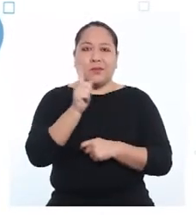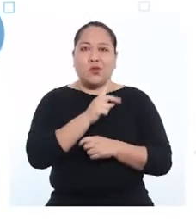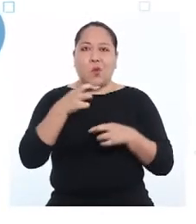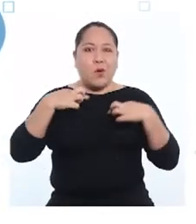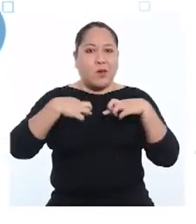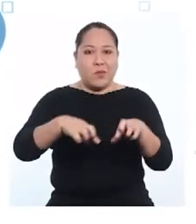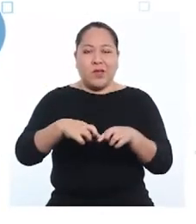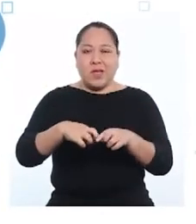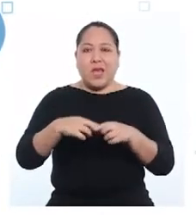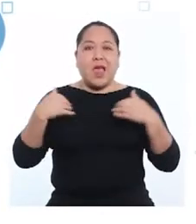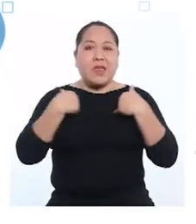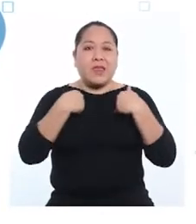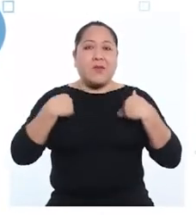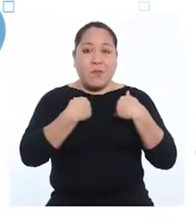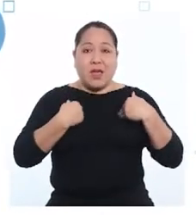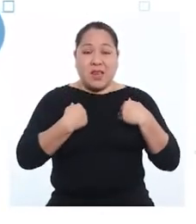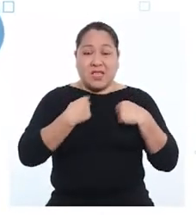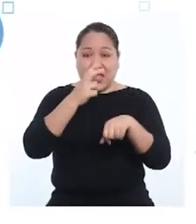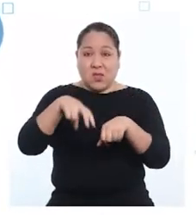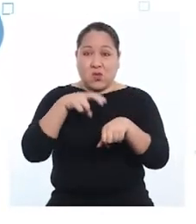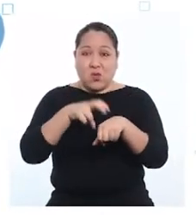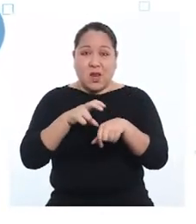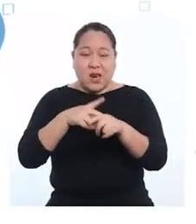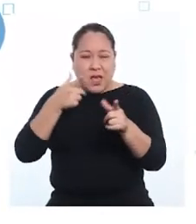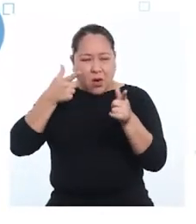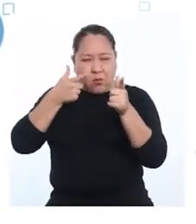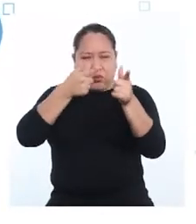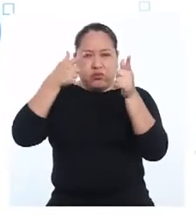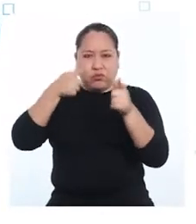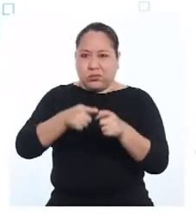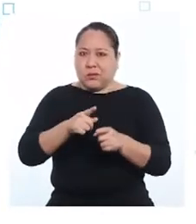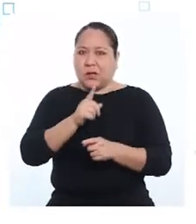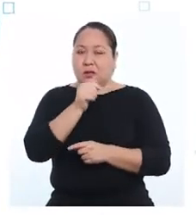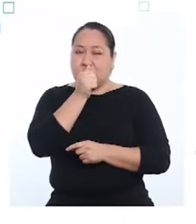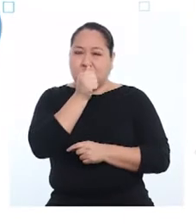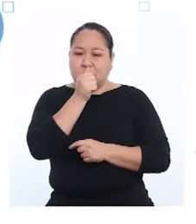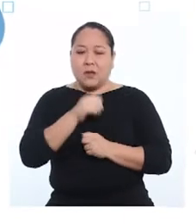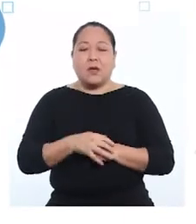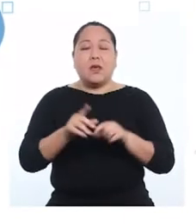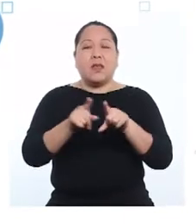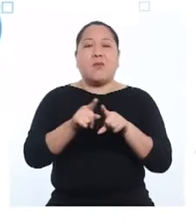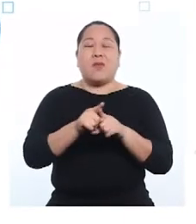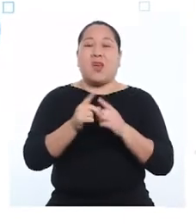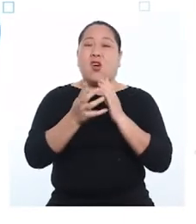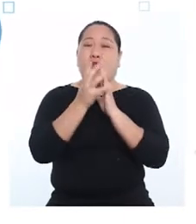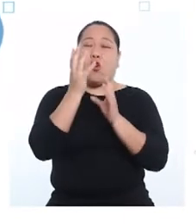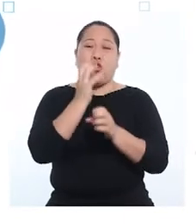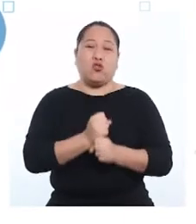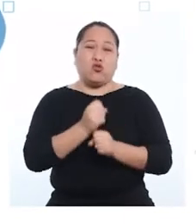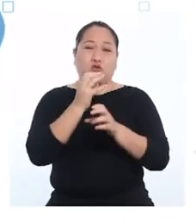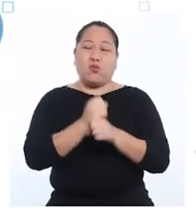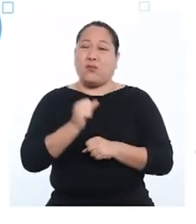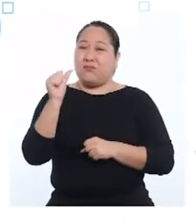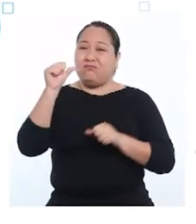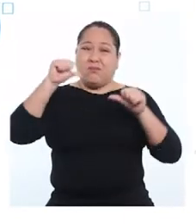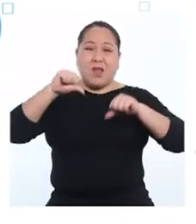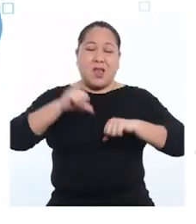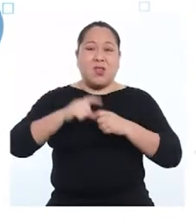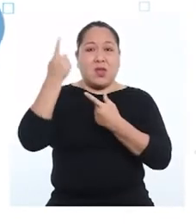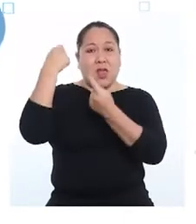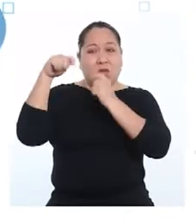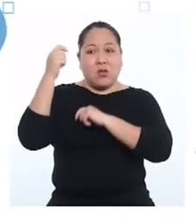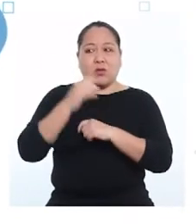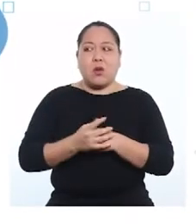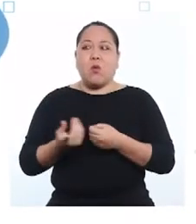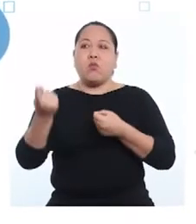ilegal de especies silvestres y caza furtiva. También tenemos los hábitos inadecuados en la actividad turística,